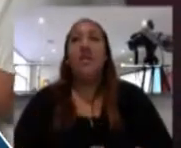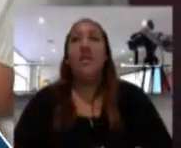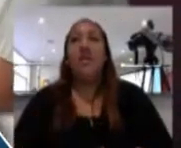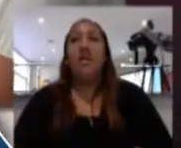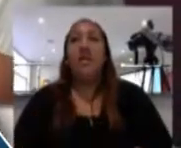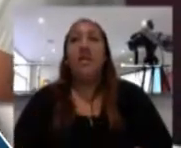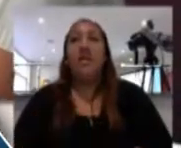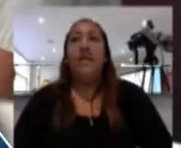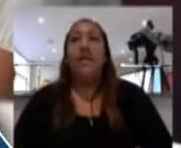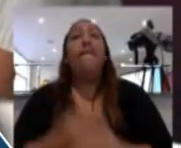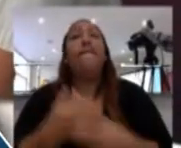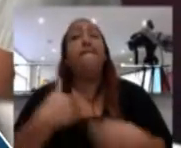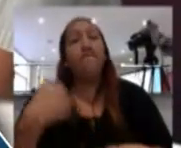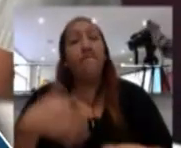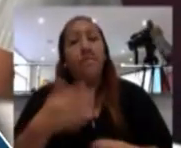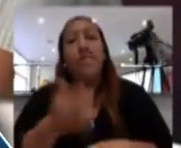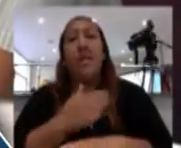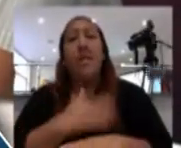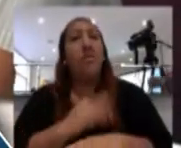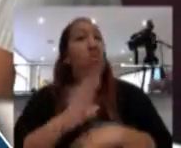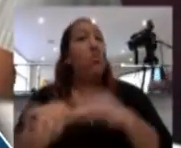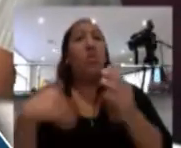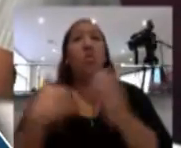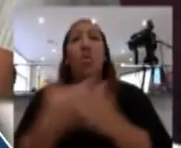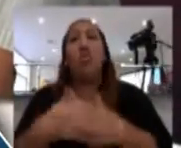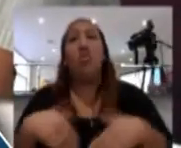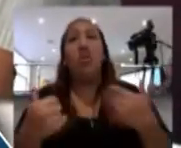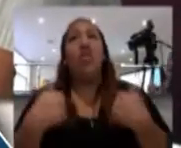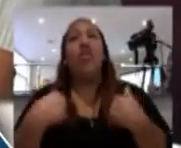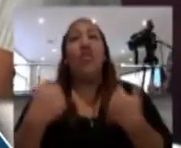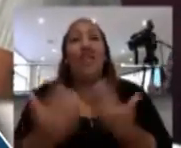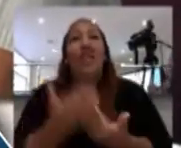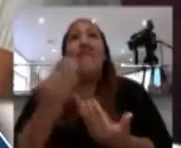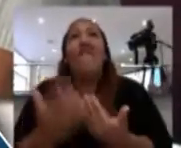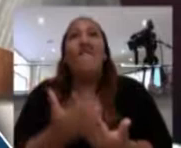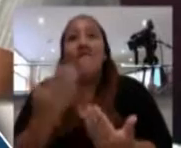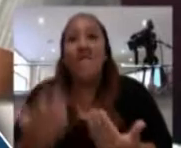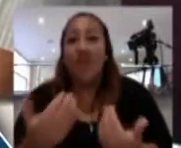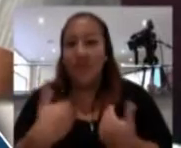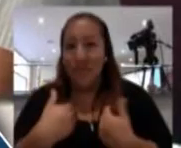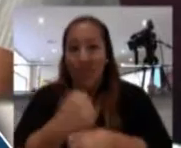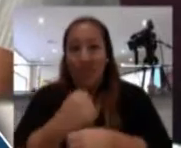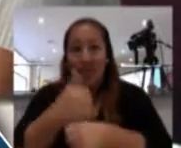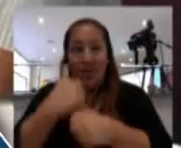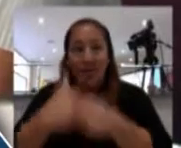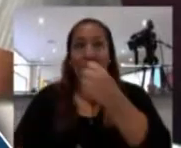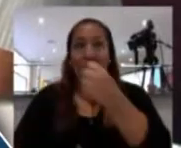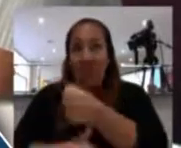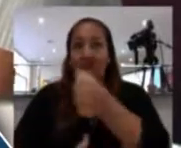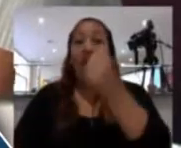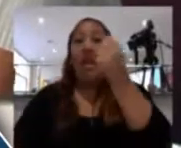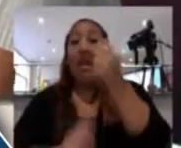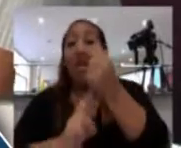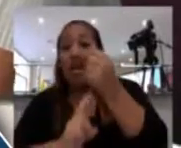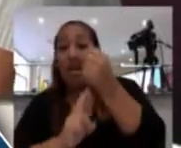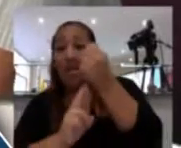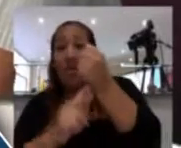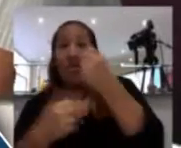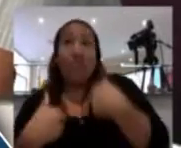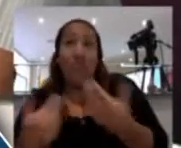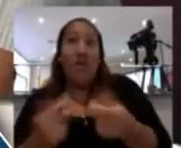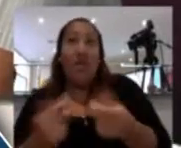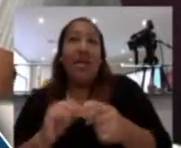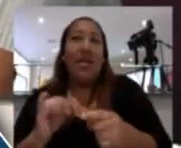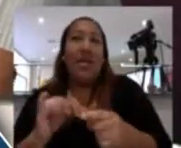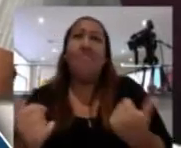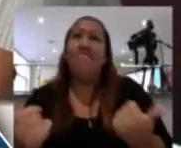He hecho todo lo posible teniendo las facilidades aquí en la municipalidad por ser regidor y